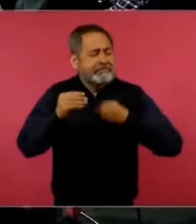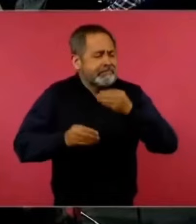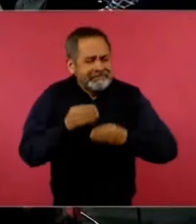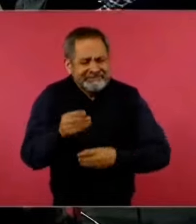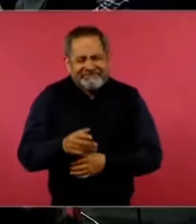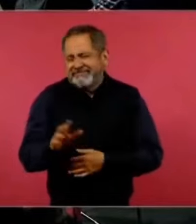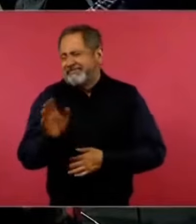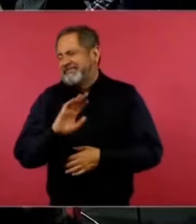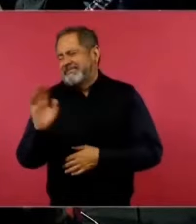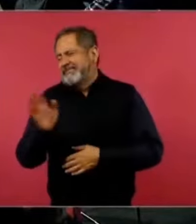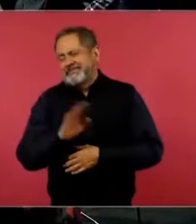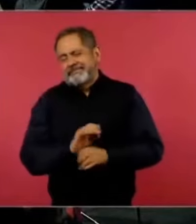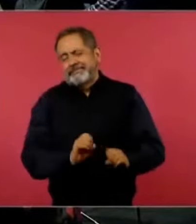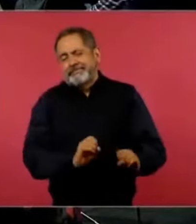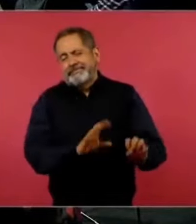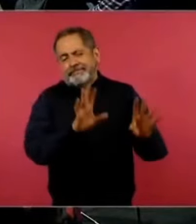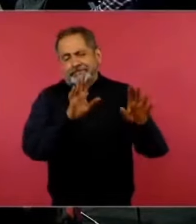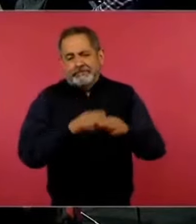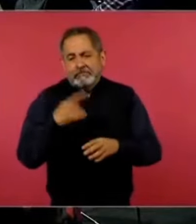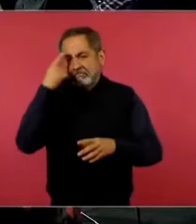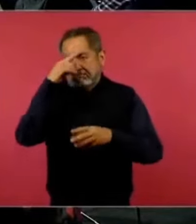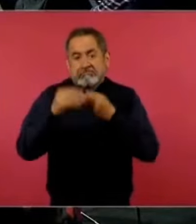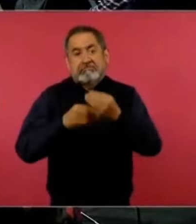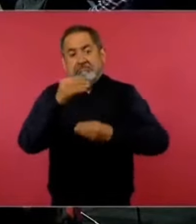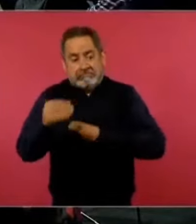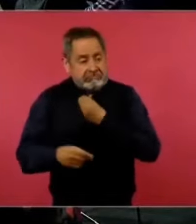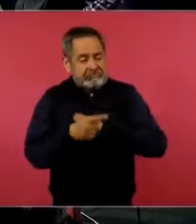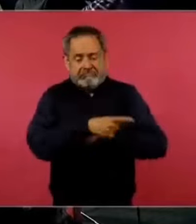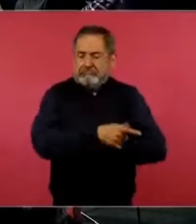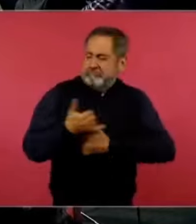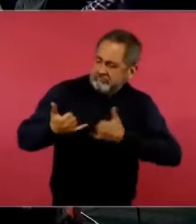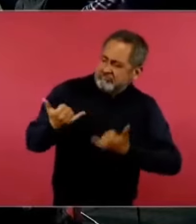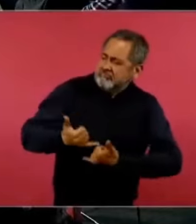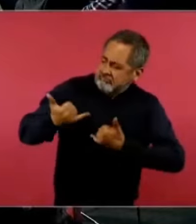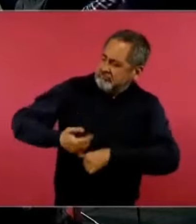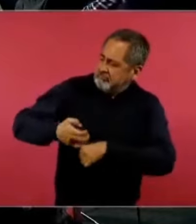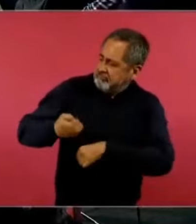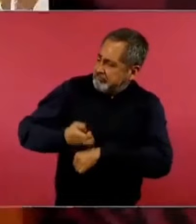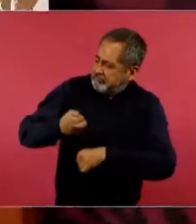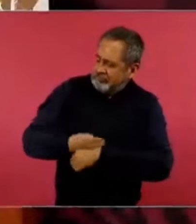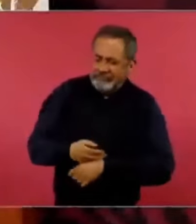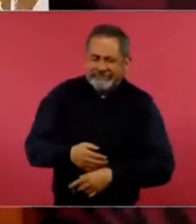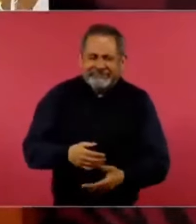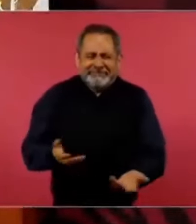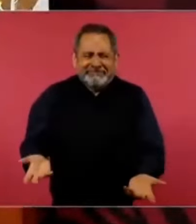debates.